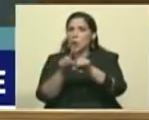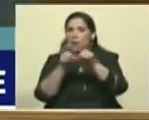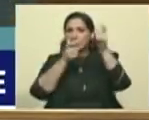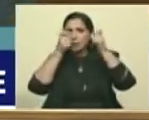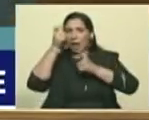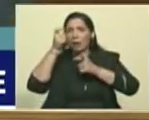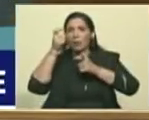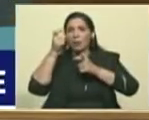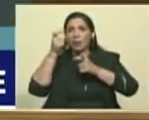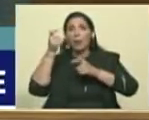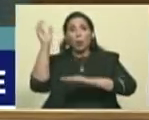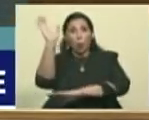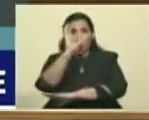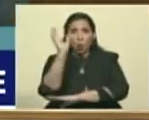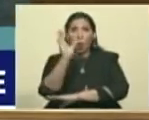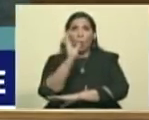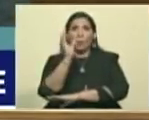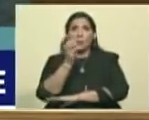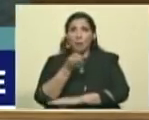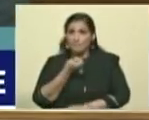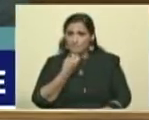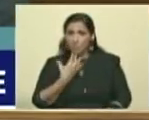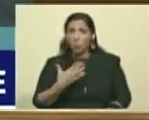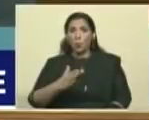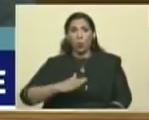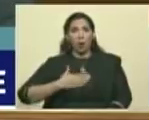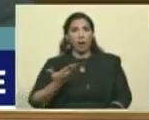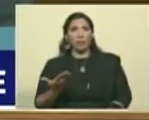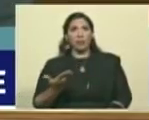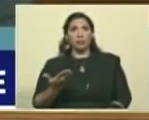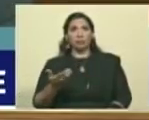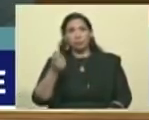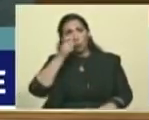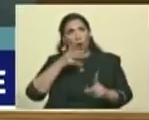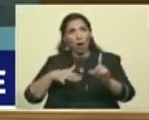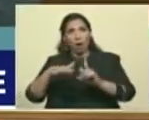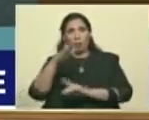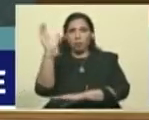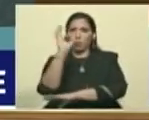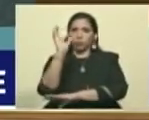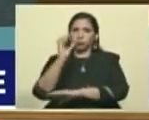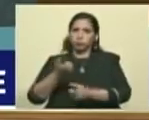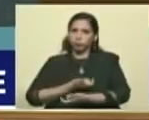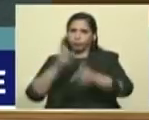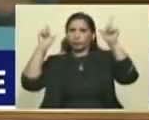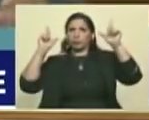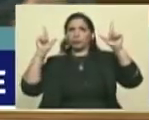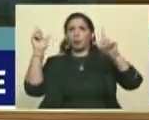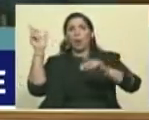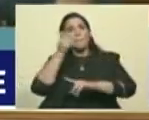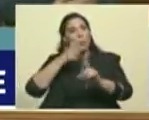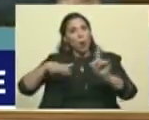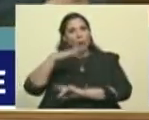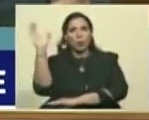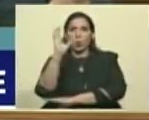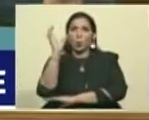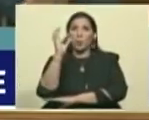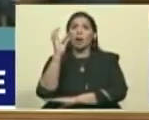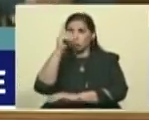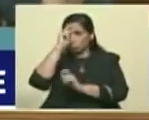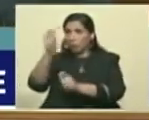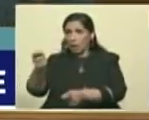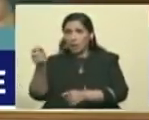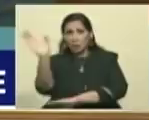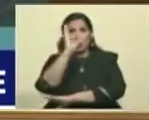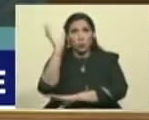que ese pueblo sea verdaderamente emancipado del pueblo colombiano. Que se merece el pueblo colombiano,